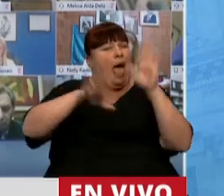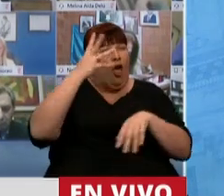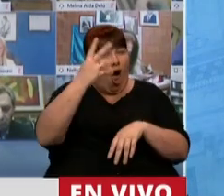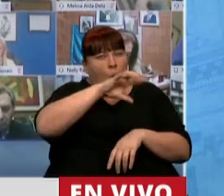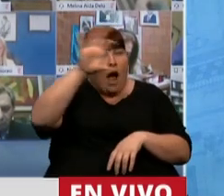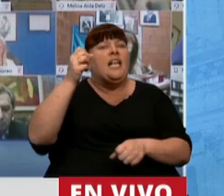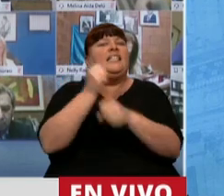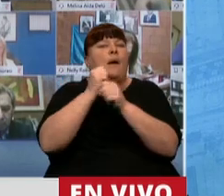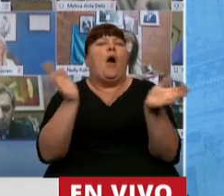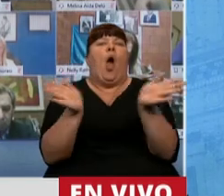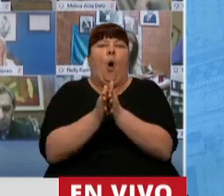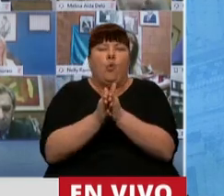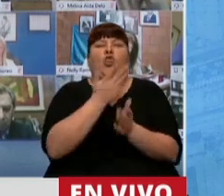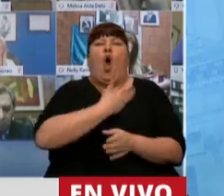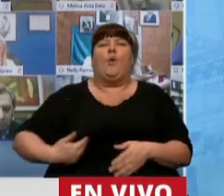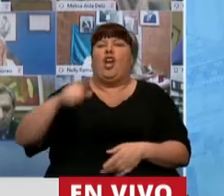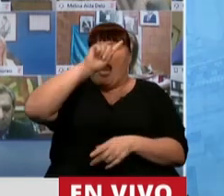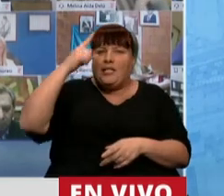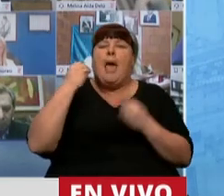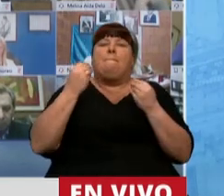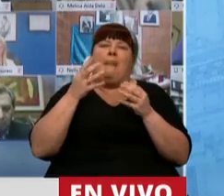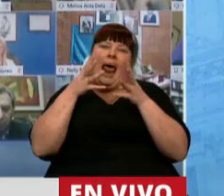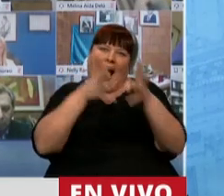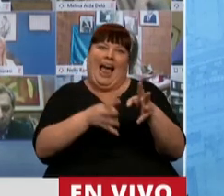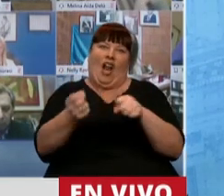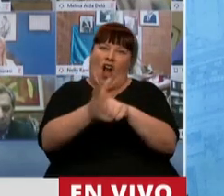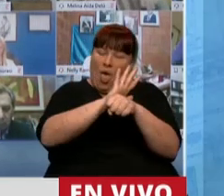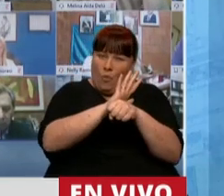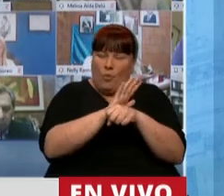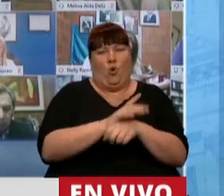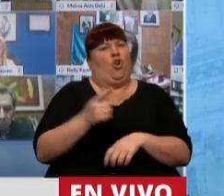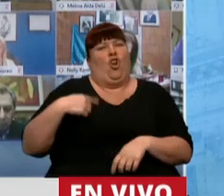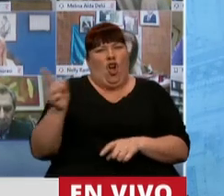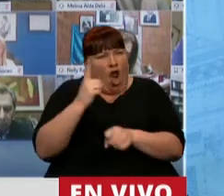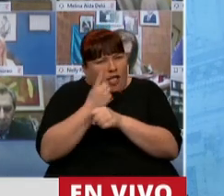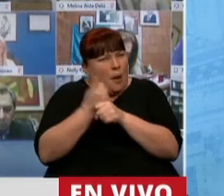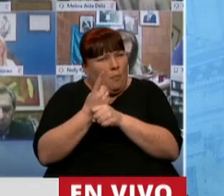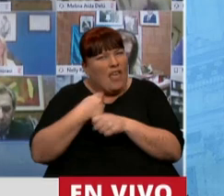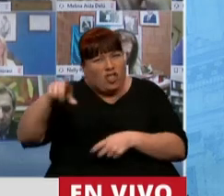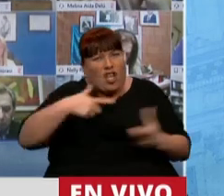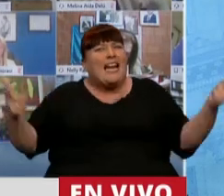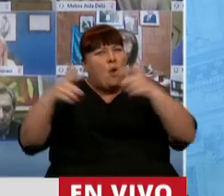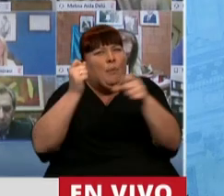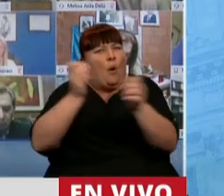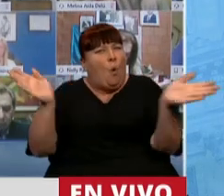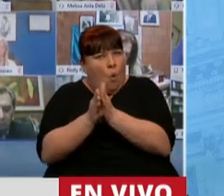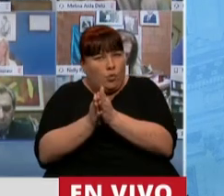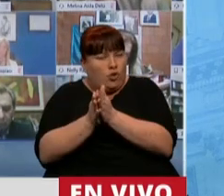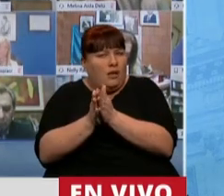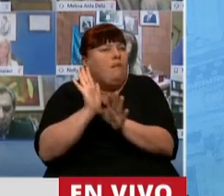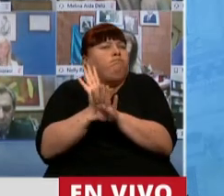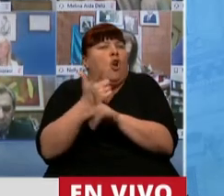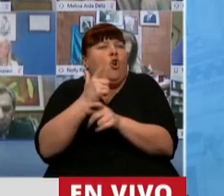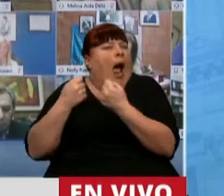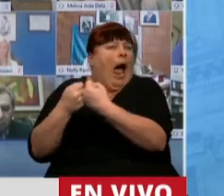cuales trabajan en conjunto con el Gobierno Nacional para enfrentar esta pandemia, no somos capaces de trabajar juntos, no